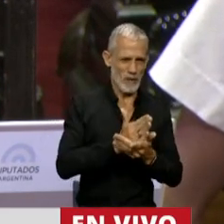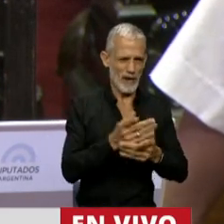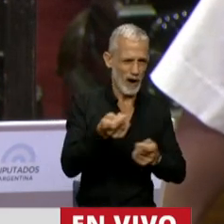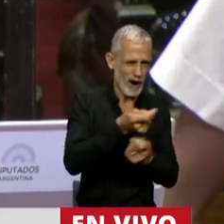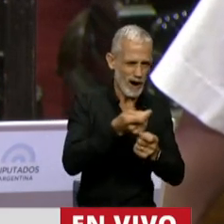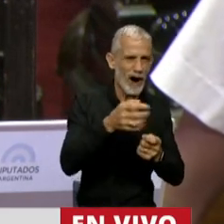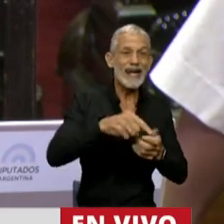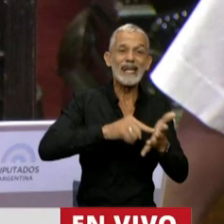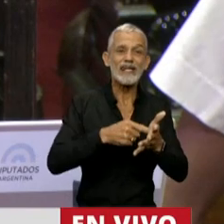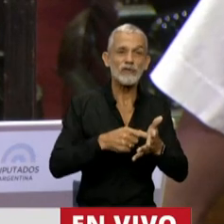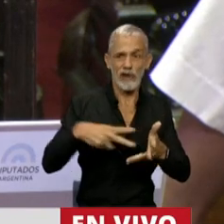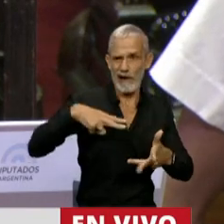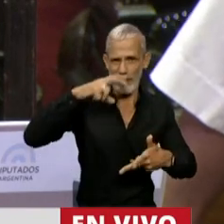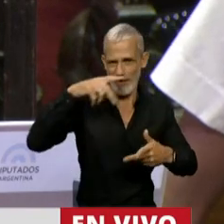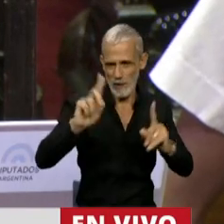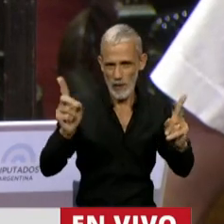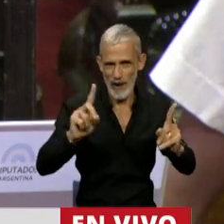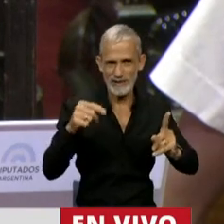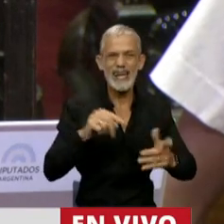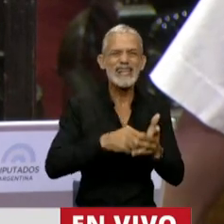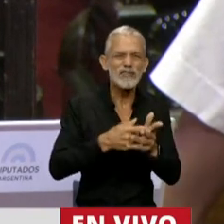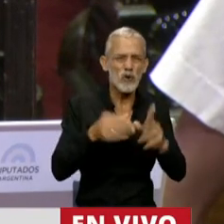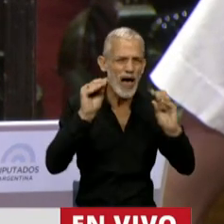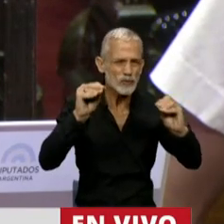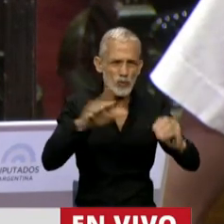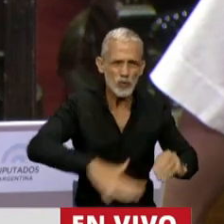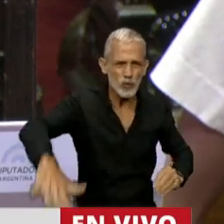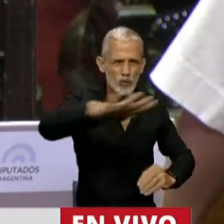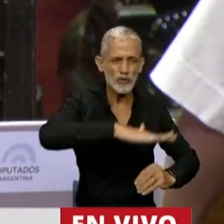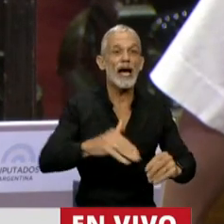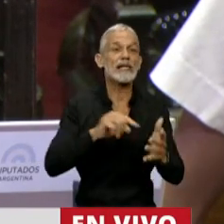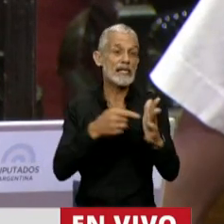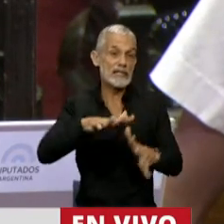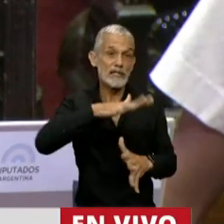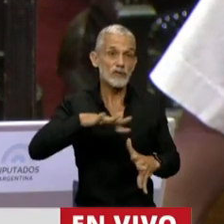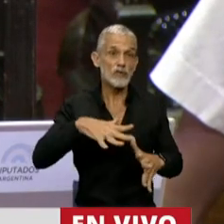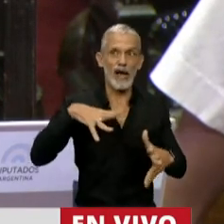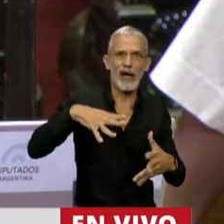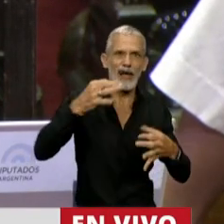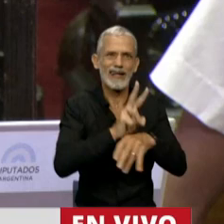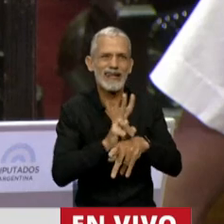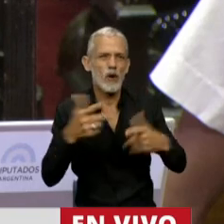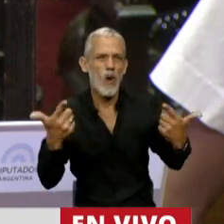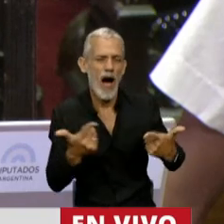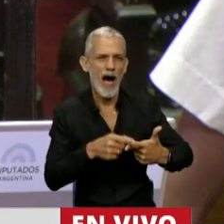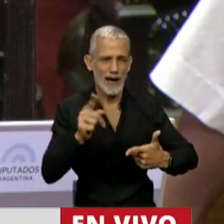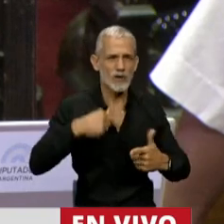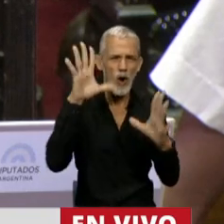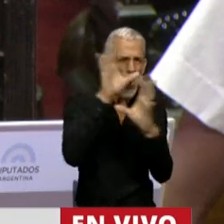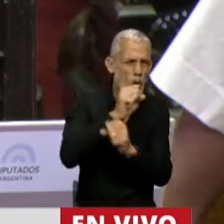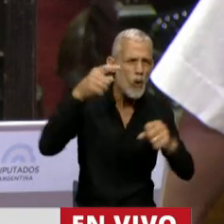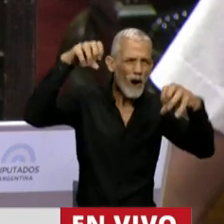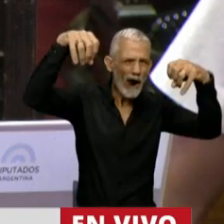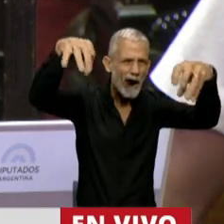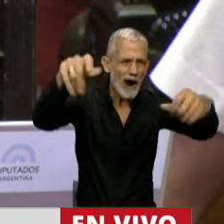esta ciudad no era opulenta, era una ciudad sucia, era una ciudad insegura, era una ciudad oscura,